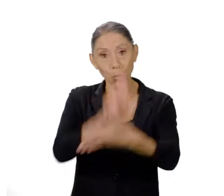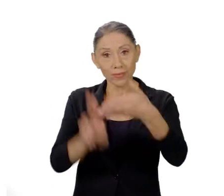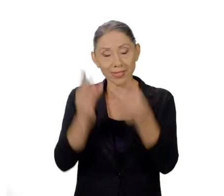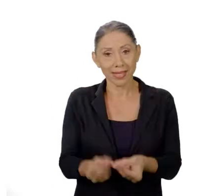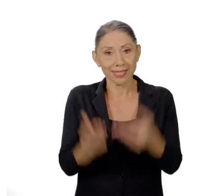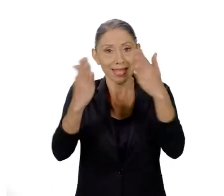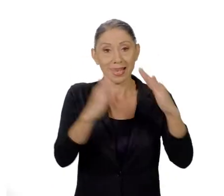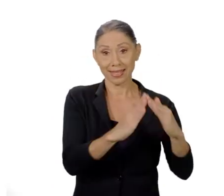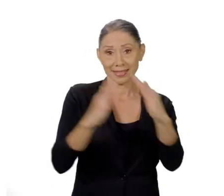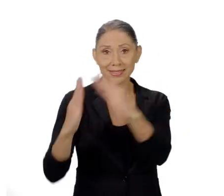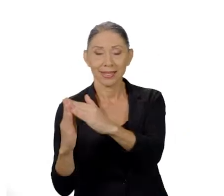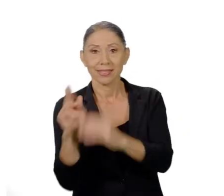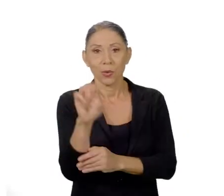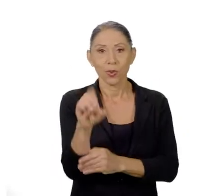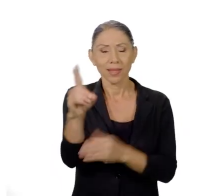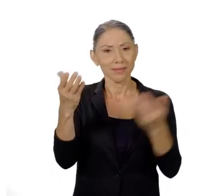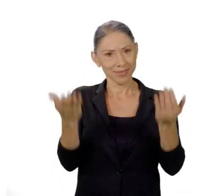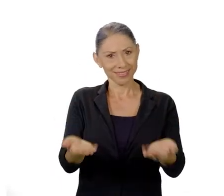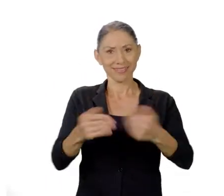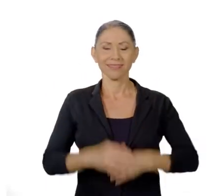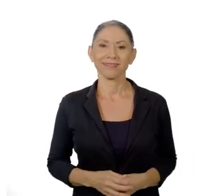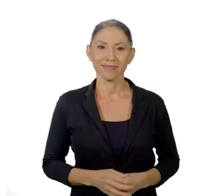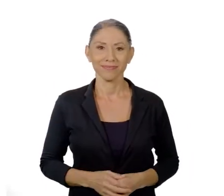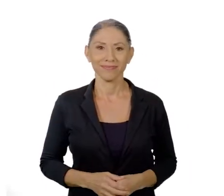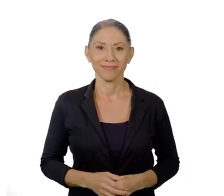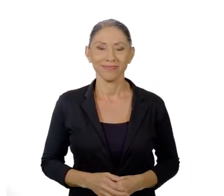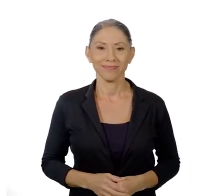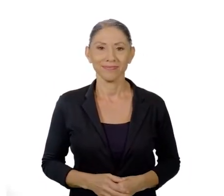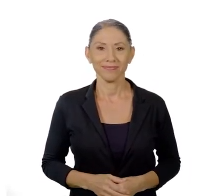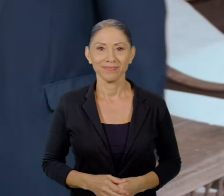La Universidad Estatal a Distancia, UNED, presenta